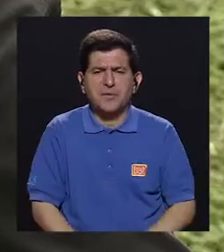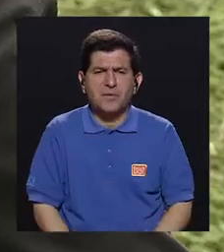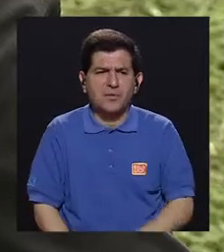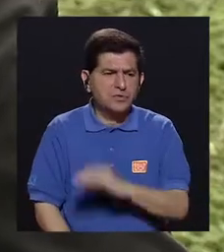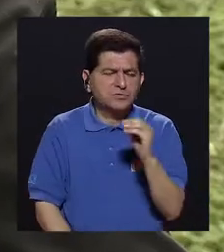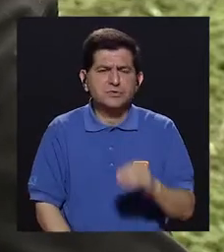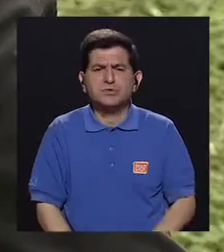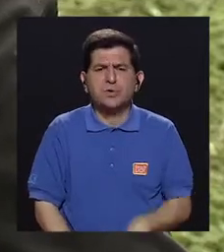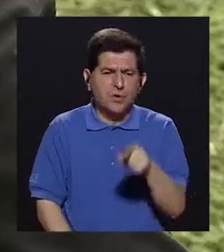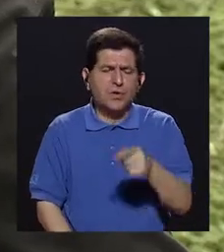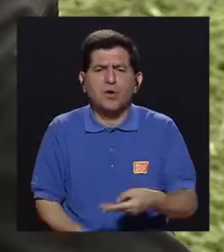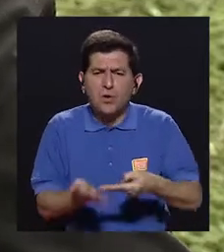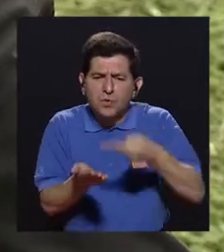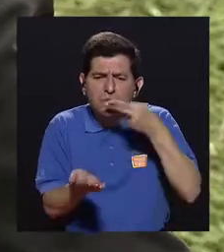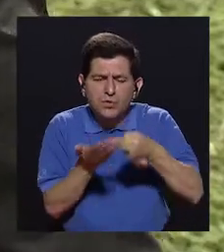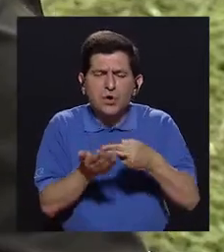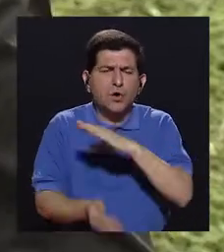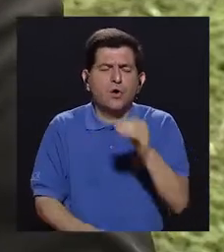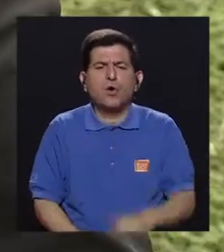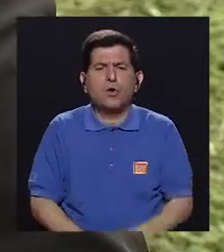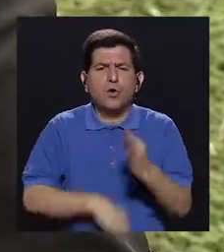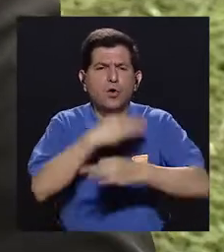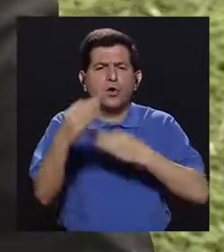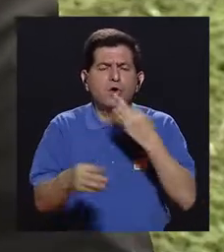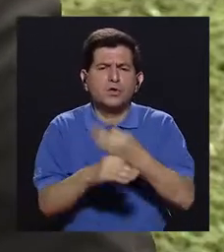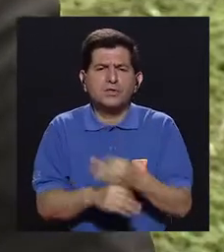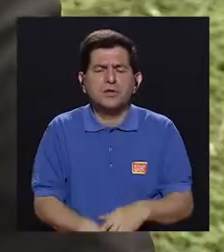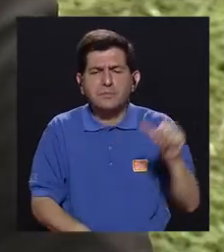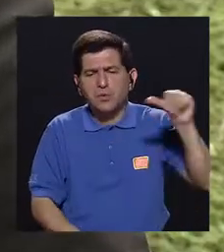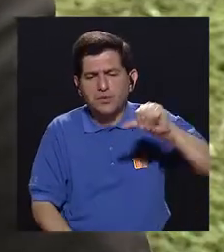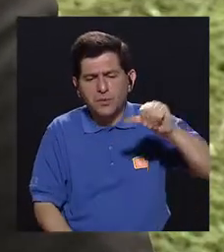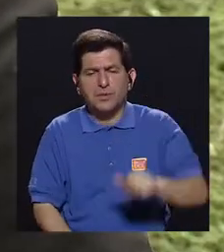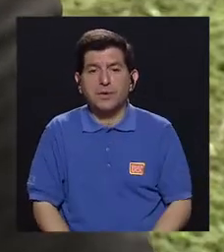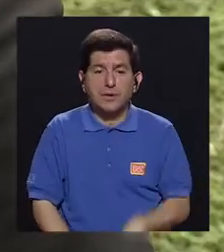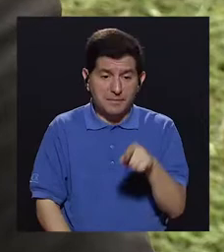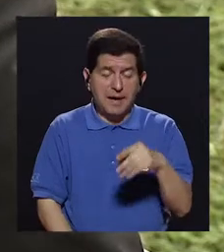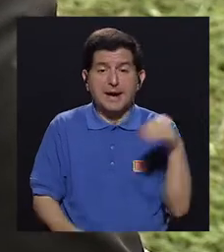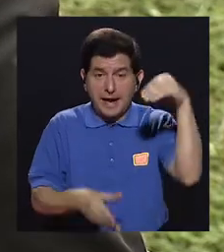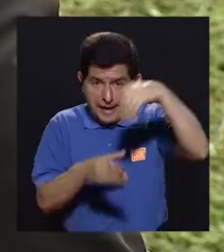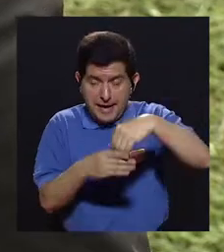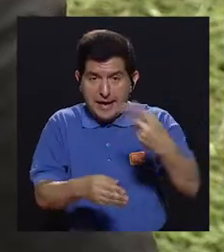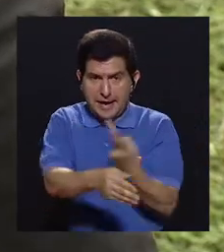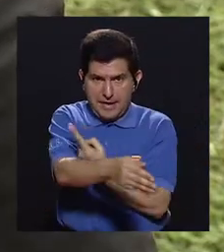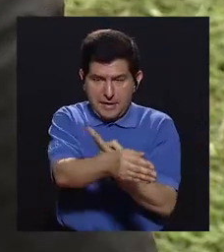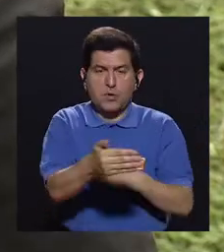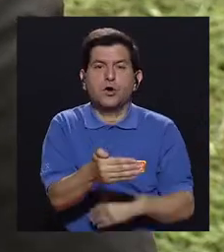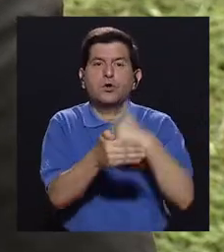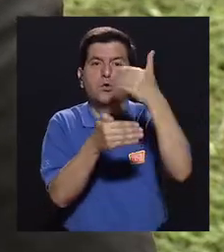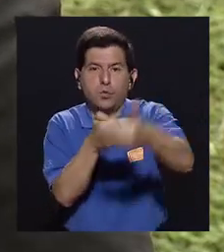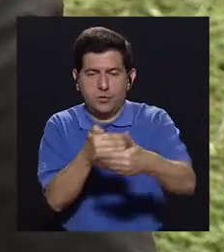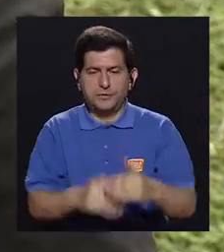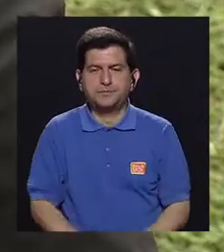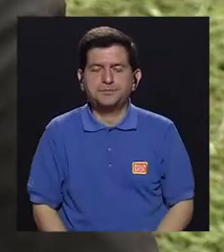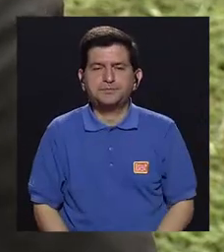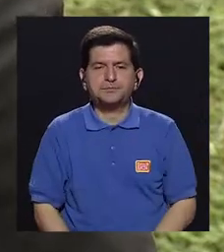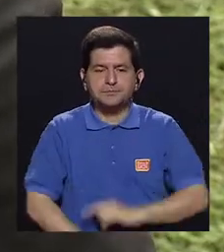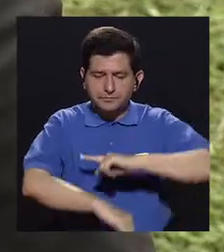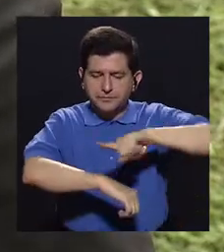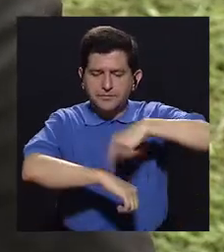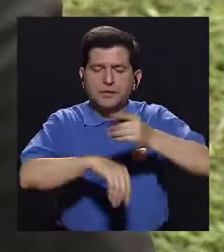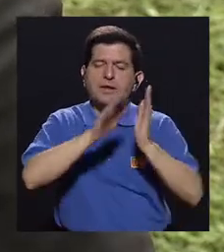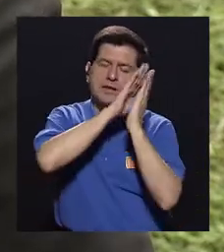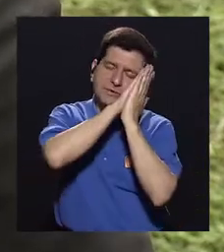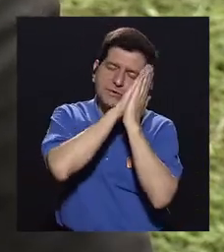en sustancias o salsas, ¿verdad? que permita que haya mayor cantidad de vegetales. Después de ahí, las horas de